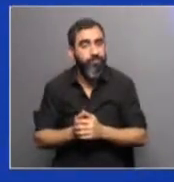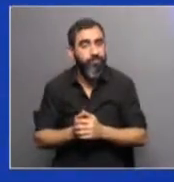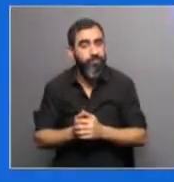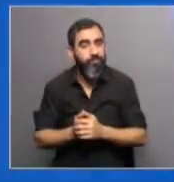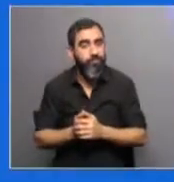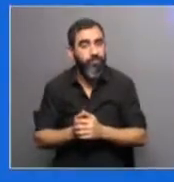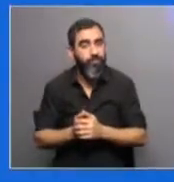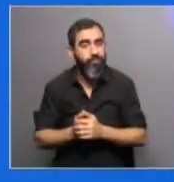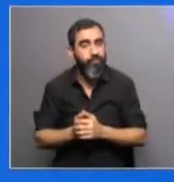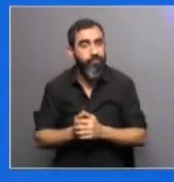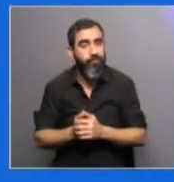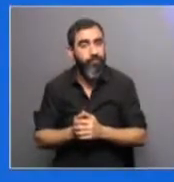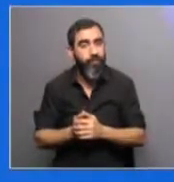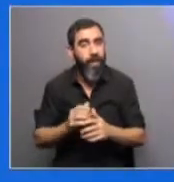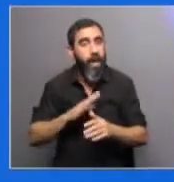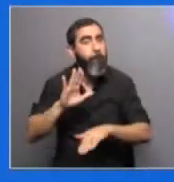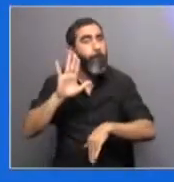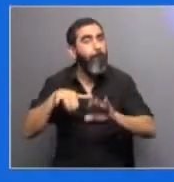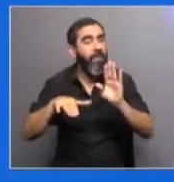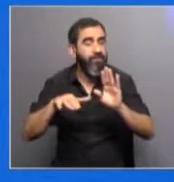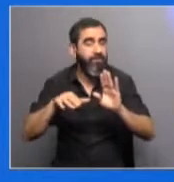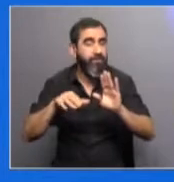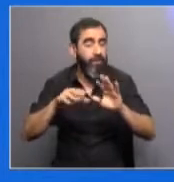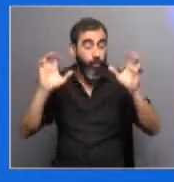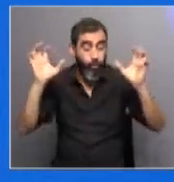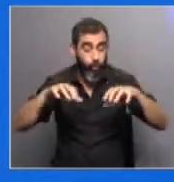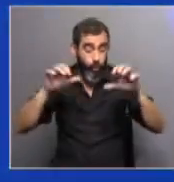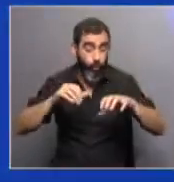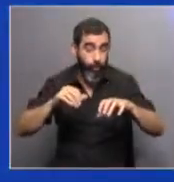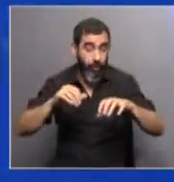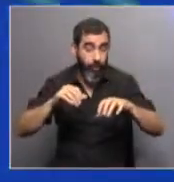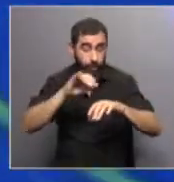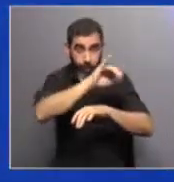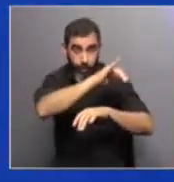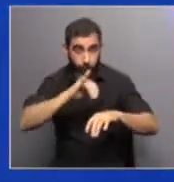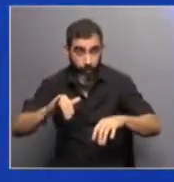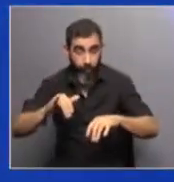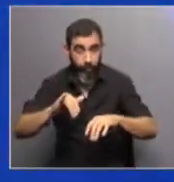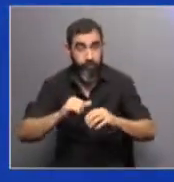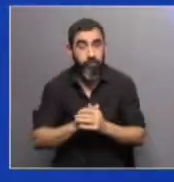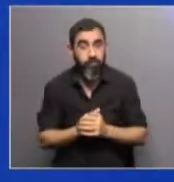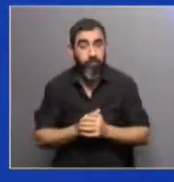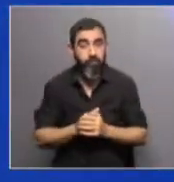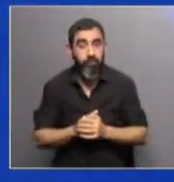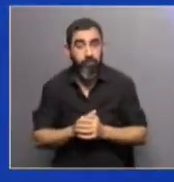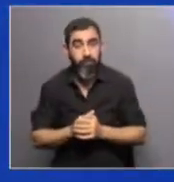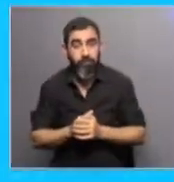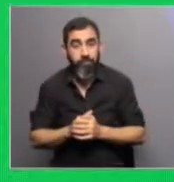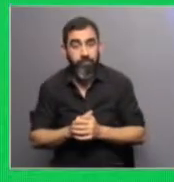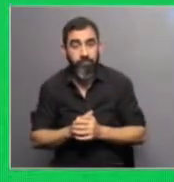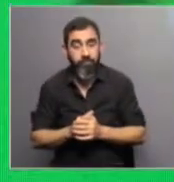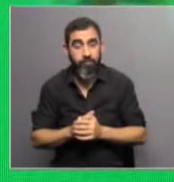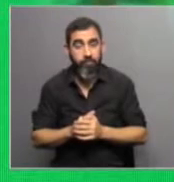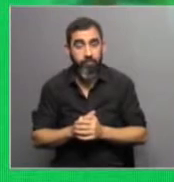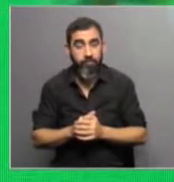Generalmente, cuando uno tiene aumentos en las precipitaciones a nivel promedio, lo que ocurre y es lo que se ha observado,